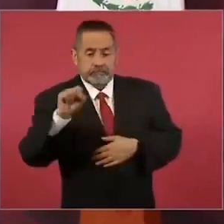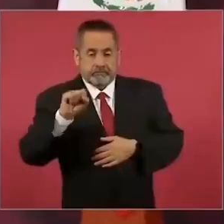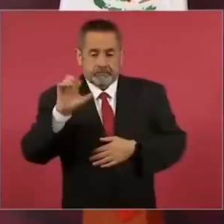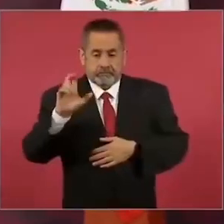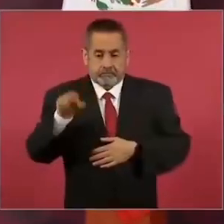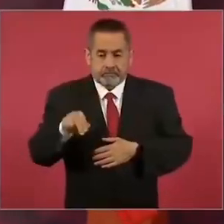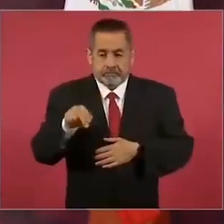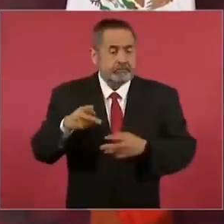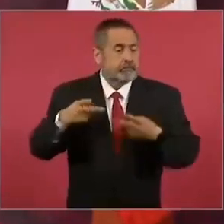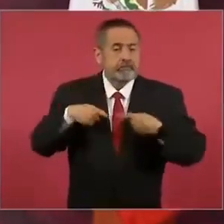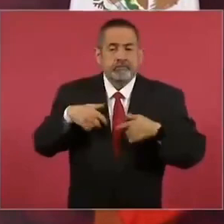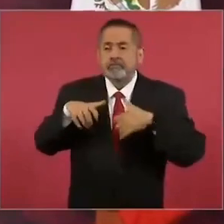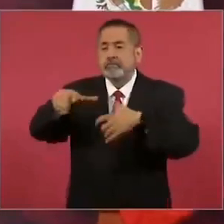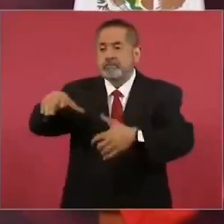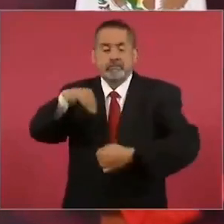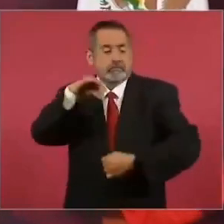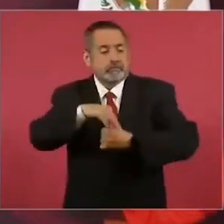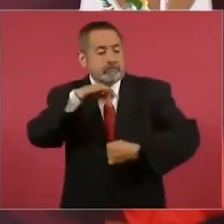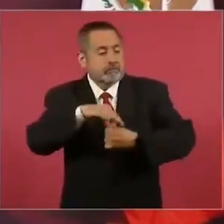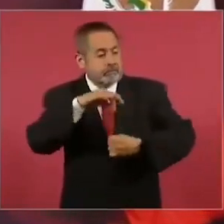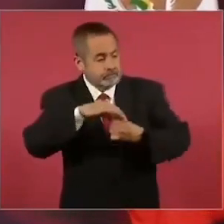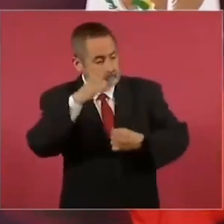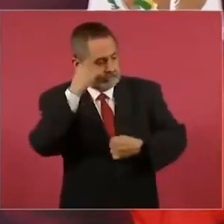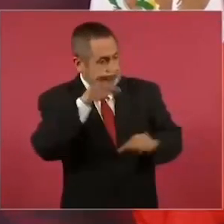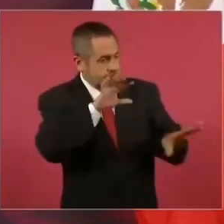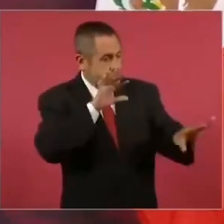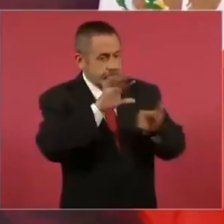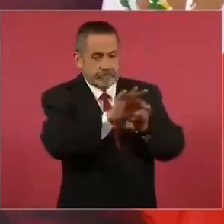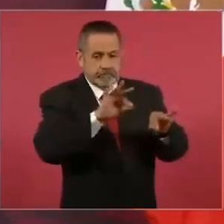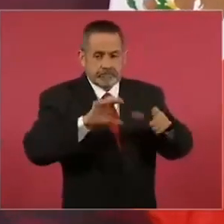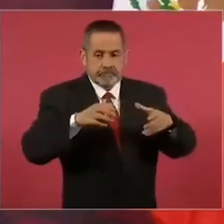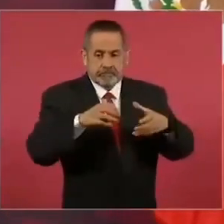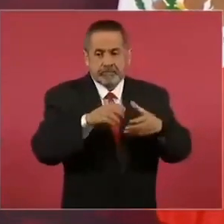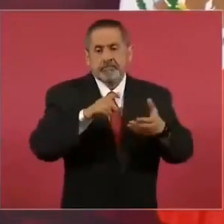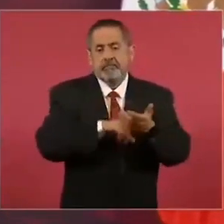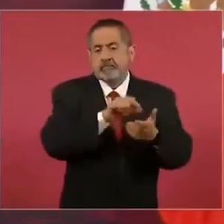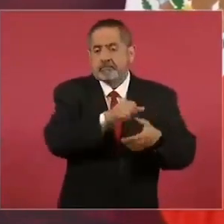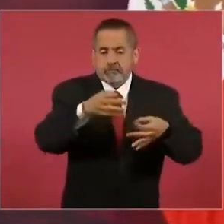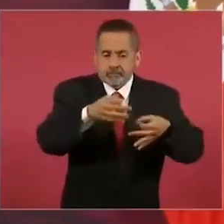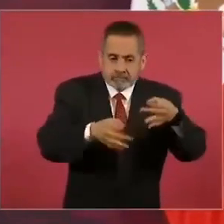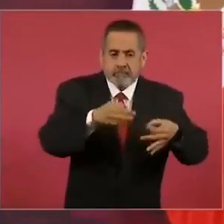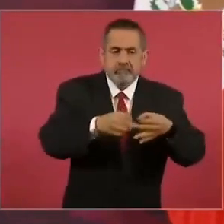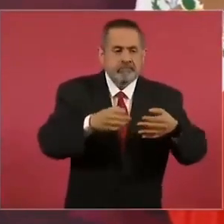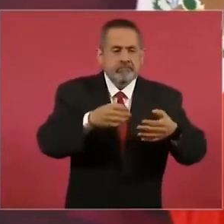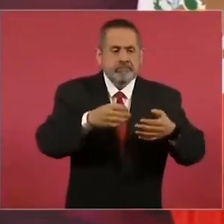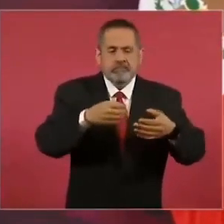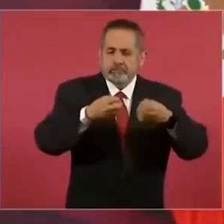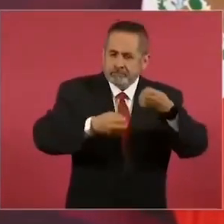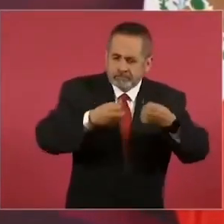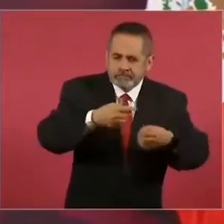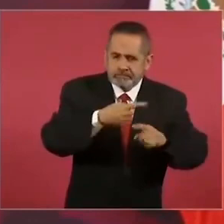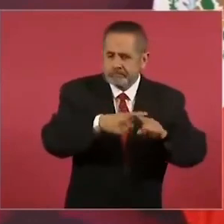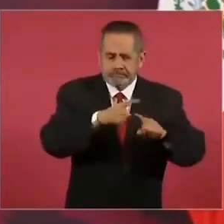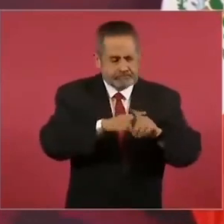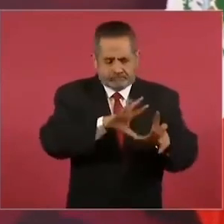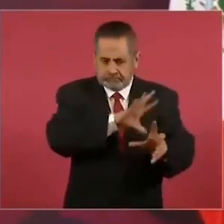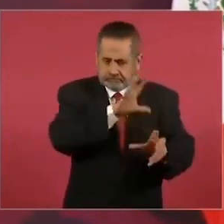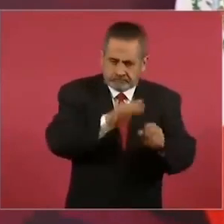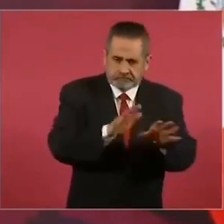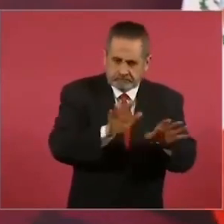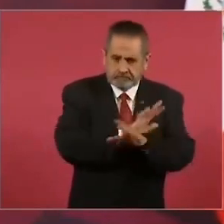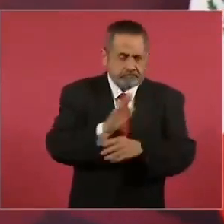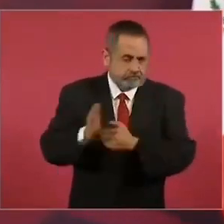que el pueblo elija a los jueces, a los magistrados, a los ministros, toda la reforma al Poder Judicial,